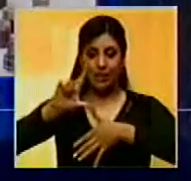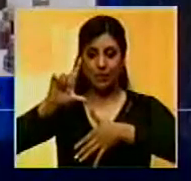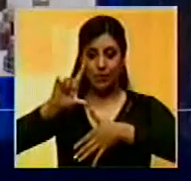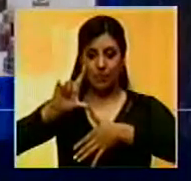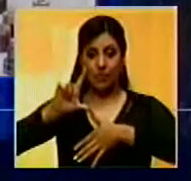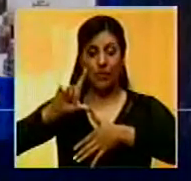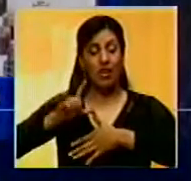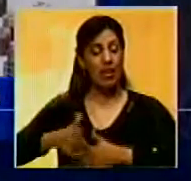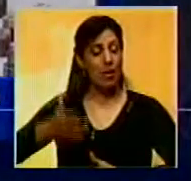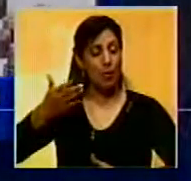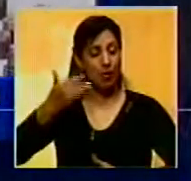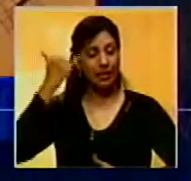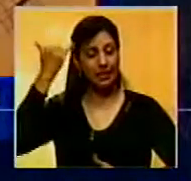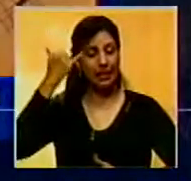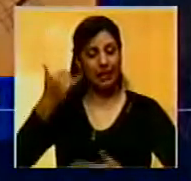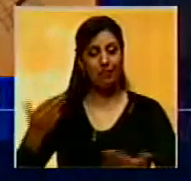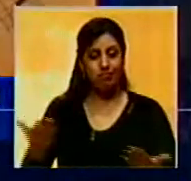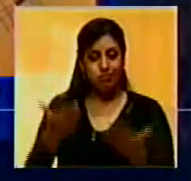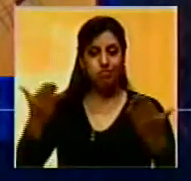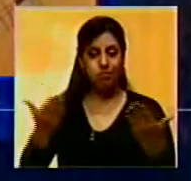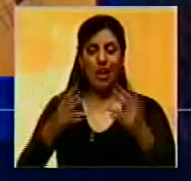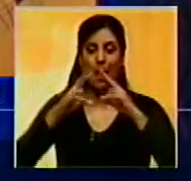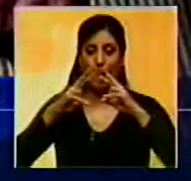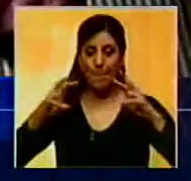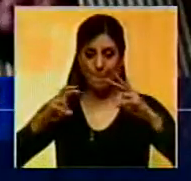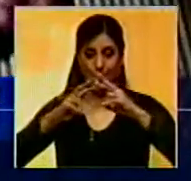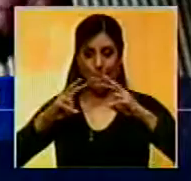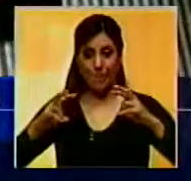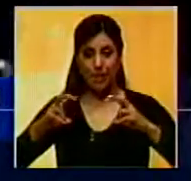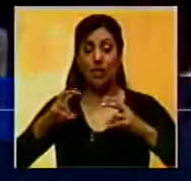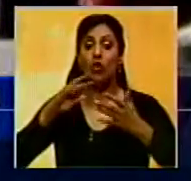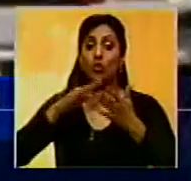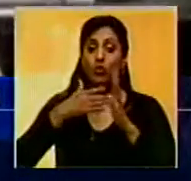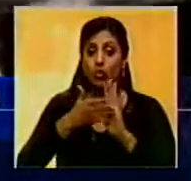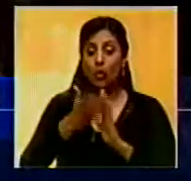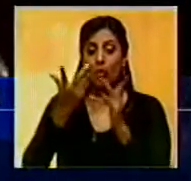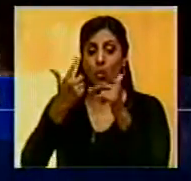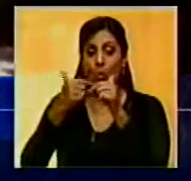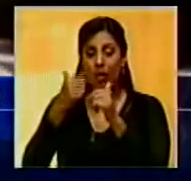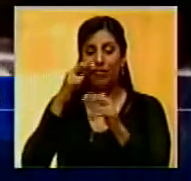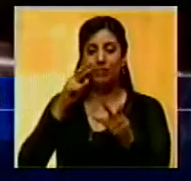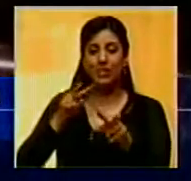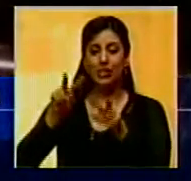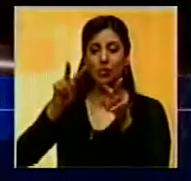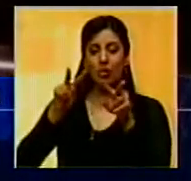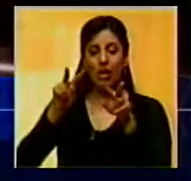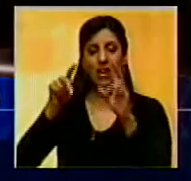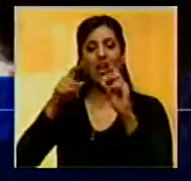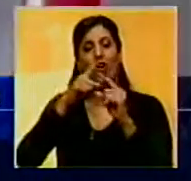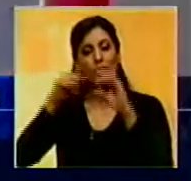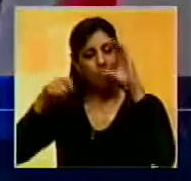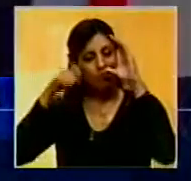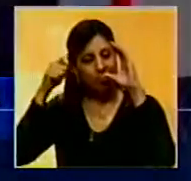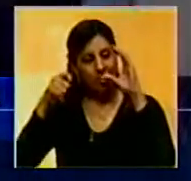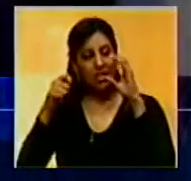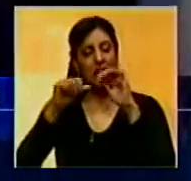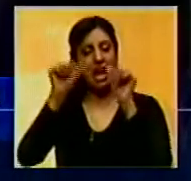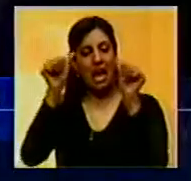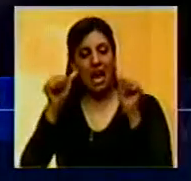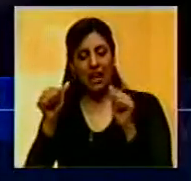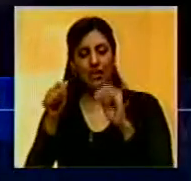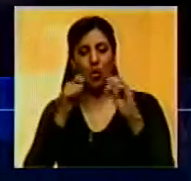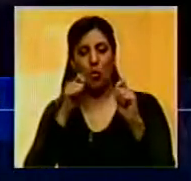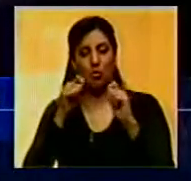Esta importante iniciativa fomentará investigaciones sobre las artes visuales, cine, arte de